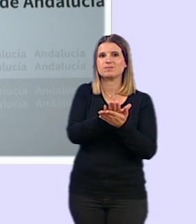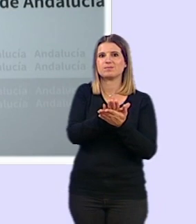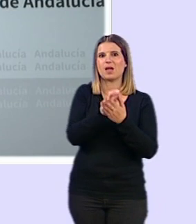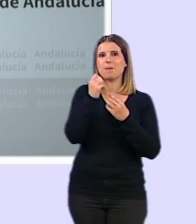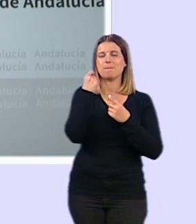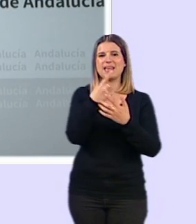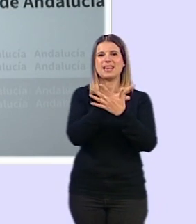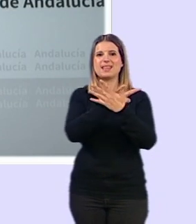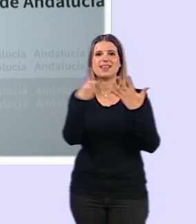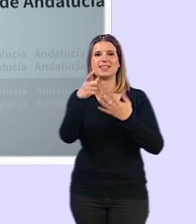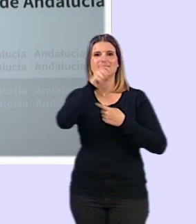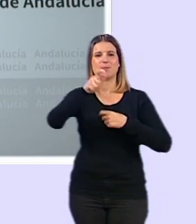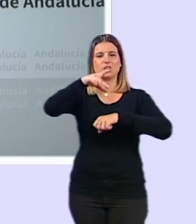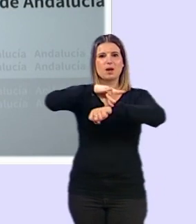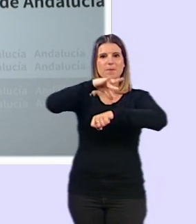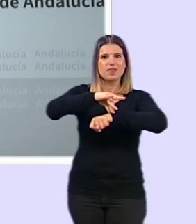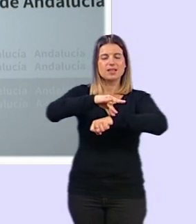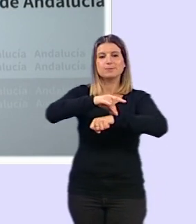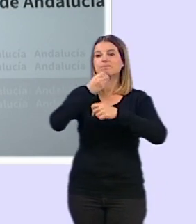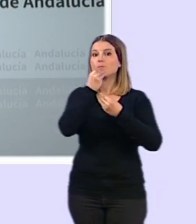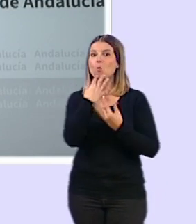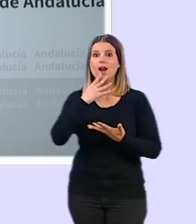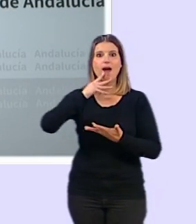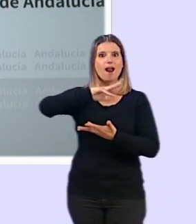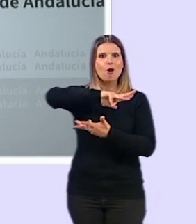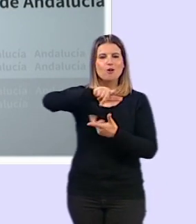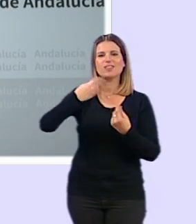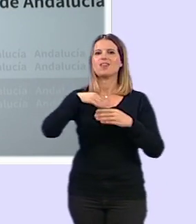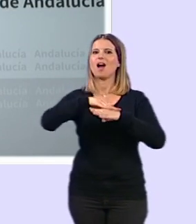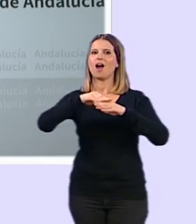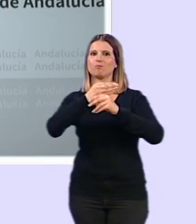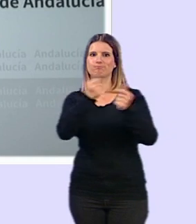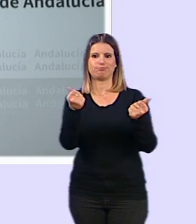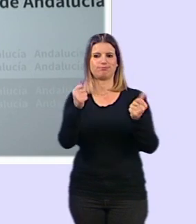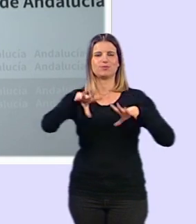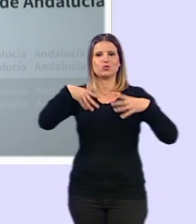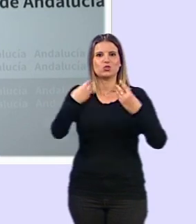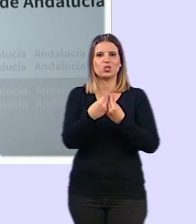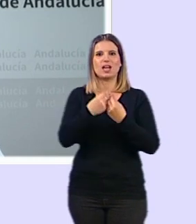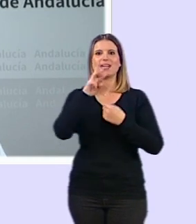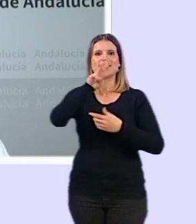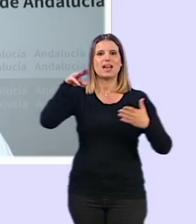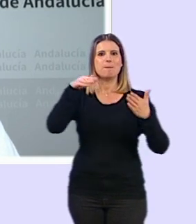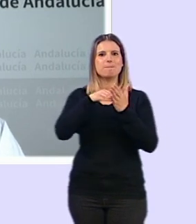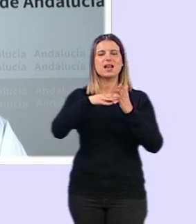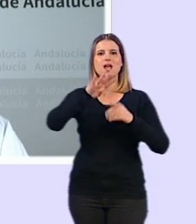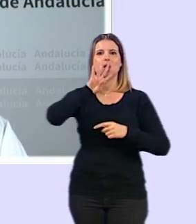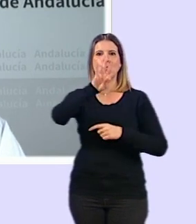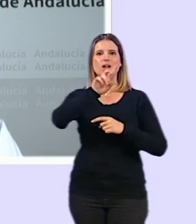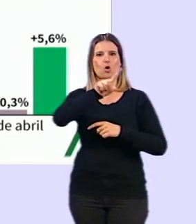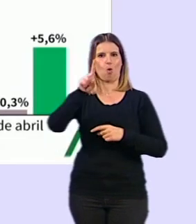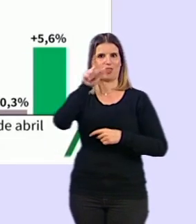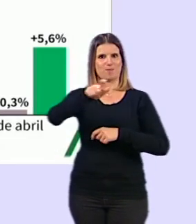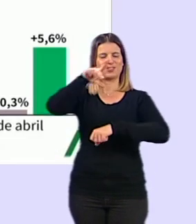pacientes hasta la fecha de hoy y la buena noticia es que podemos dar por curado ya la totalidad de 3.411